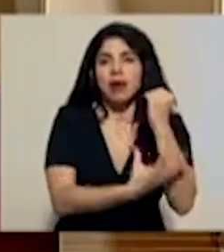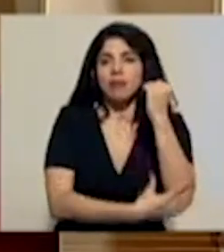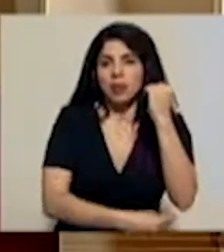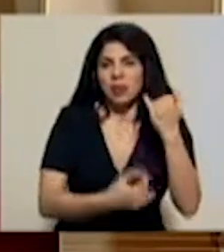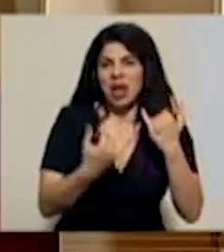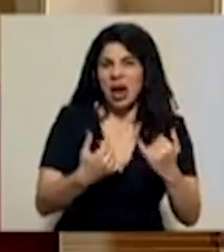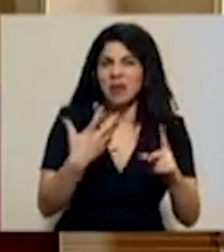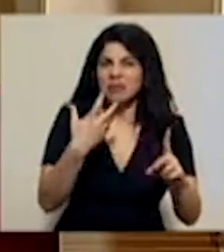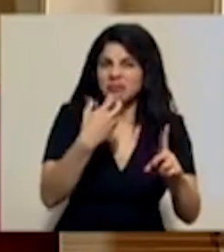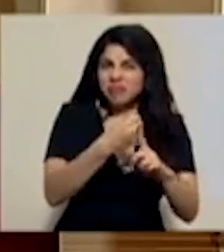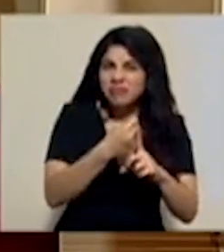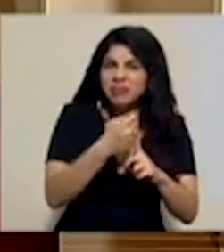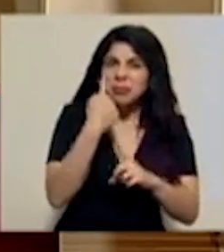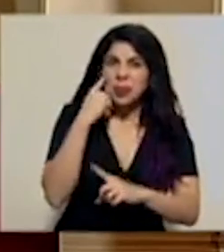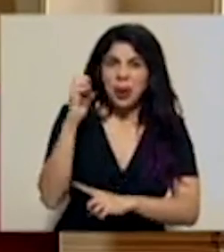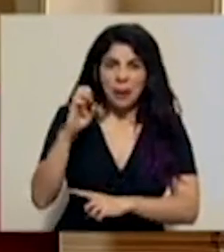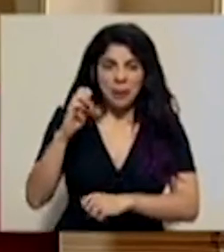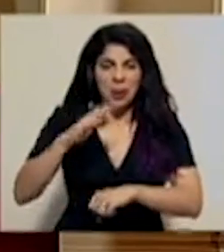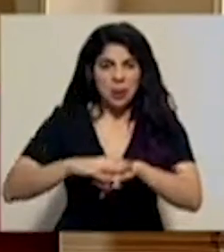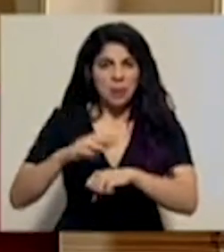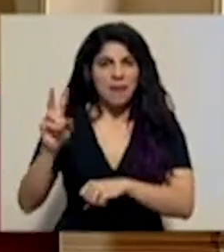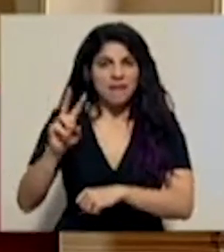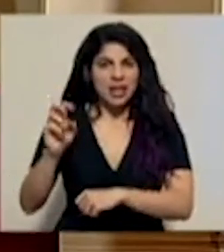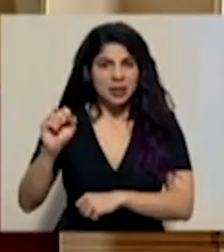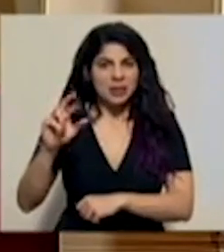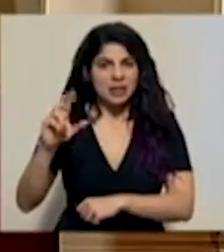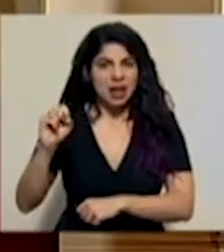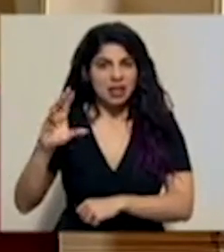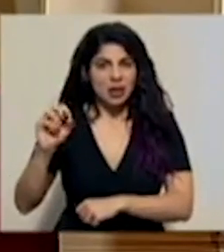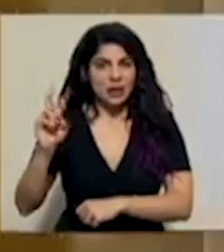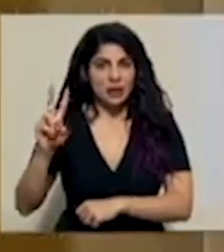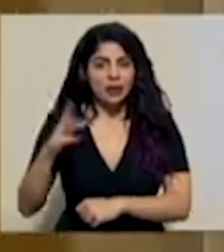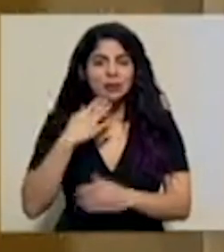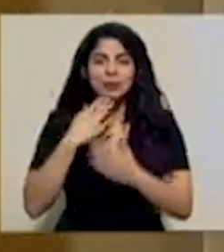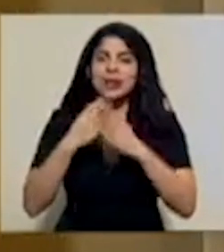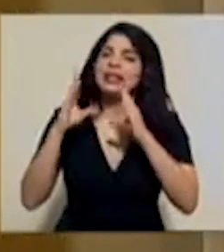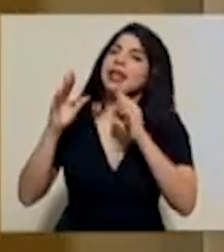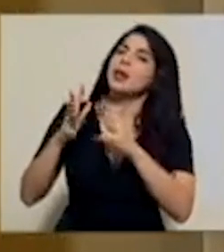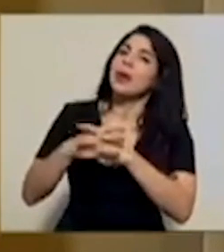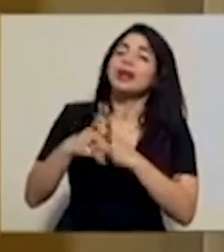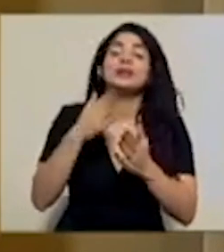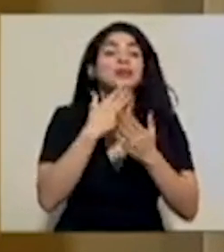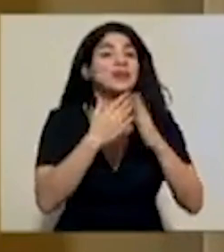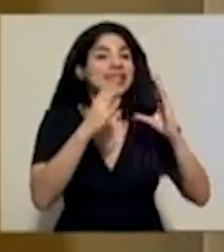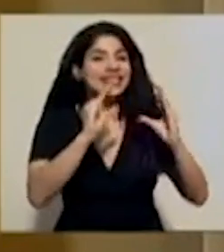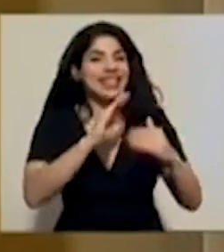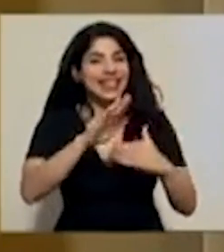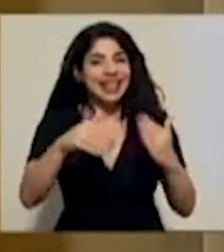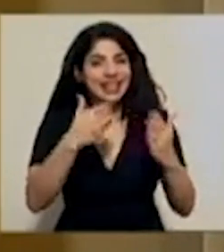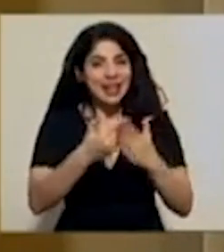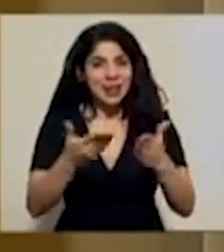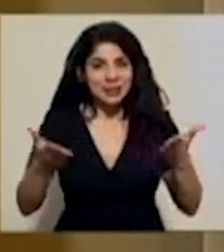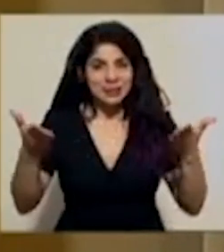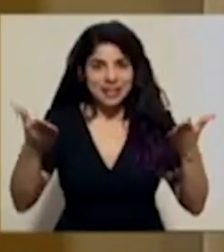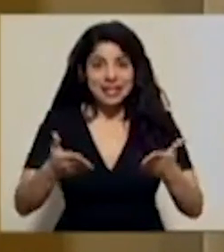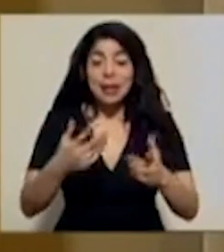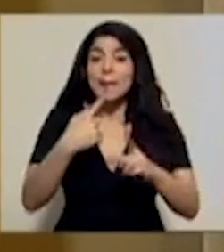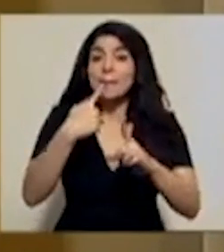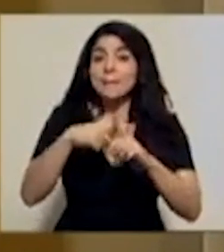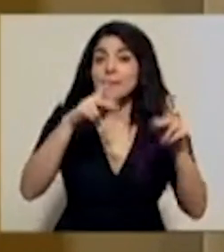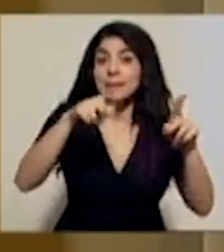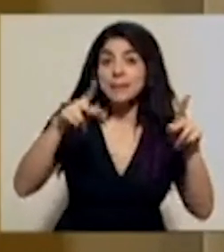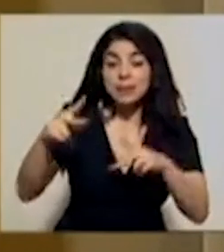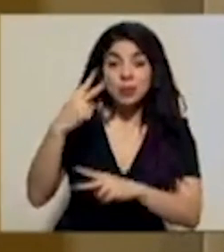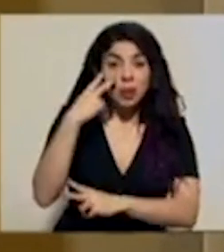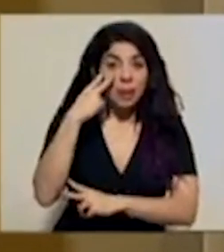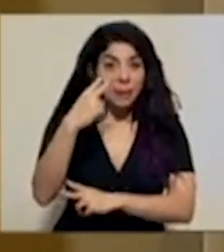emergencia del virus del SARS-CoV-2. Muy buenas tardes, don Juan Luis. Muy buenas tardes a todos los presentes y a quienes nos siguen